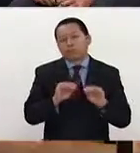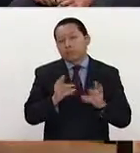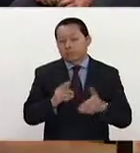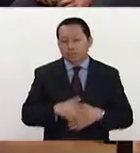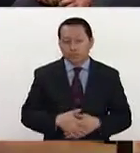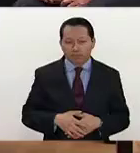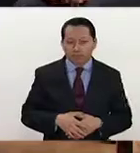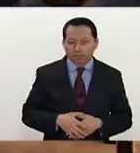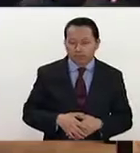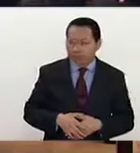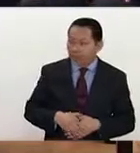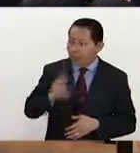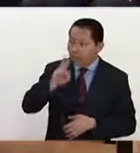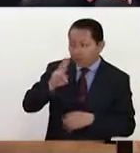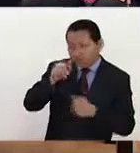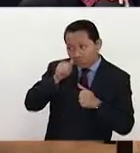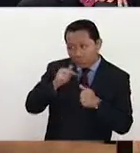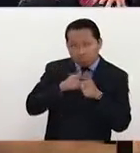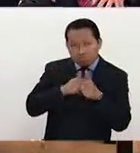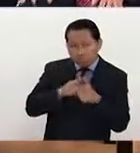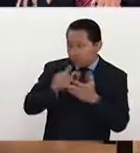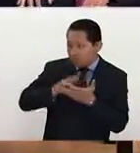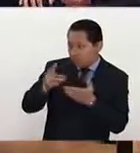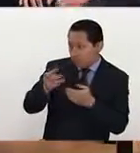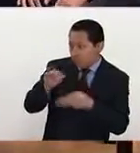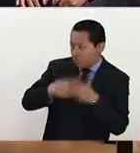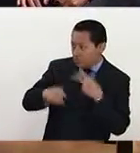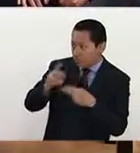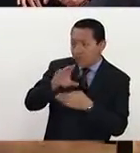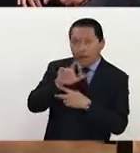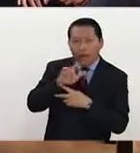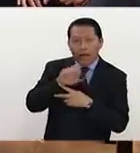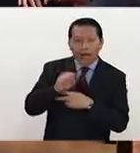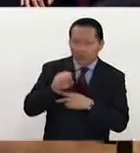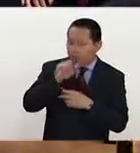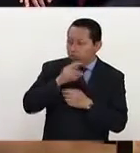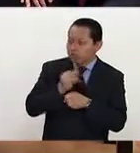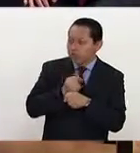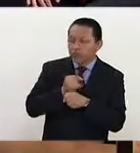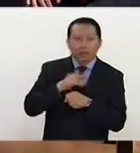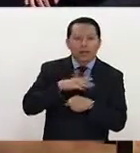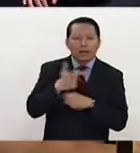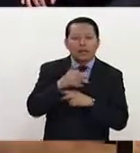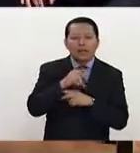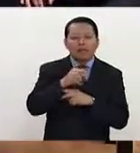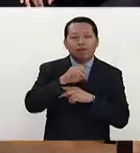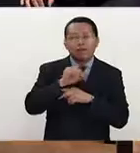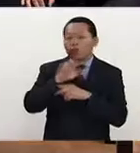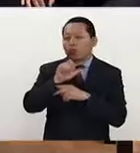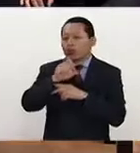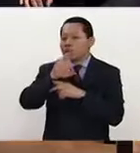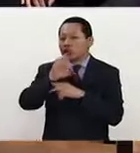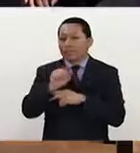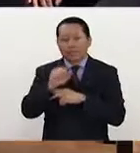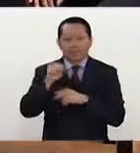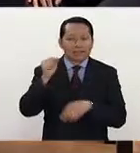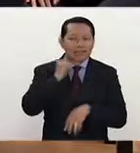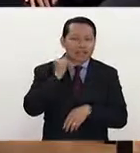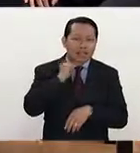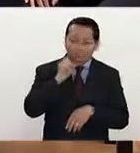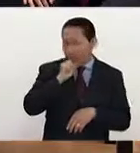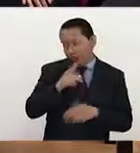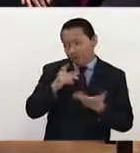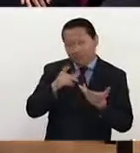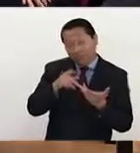Bueno, pues vamos a estar muy al pendiente. Te agradecemos mucho que hayas estado con nosotros, Carlos Noricumbo, investigador de Gilberto Bosques del Senado. Este